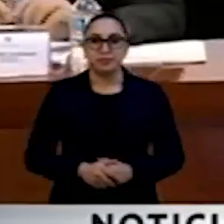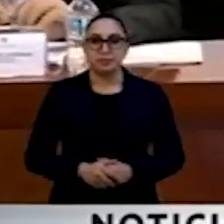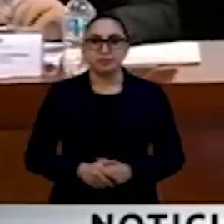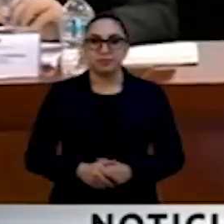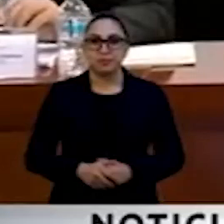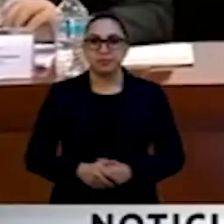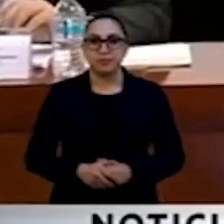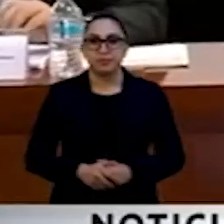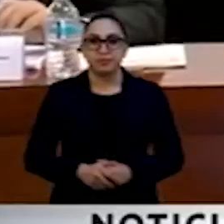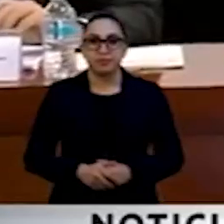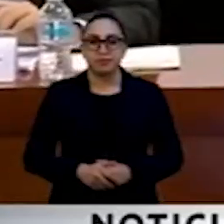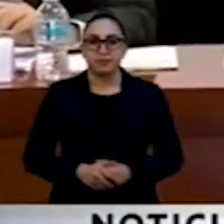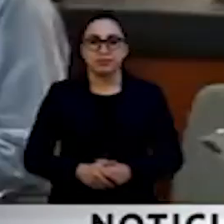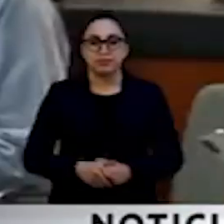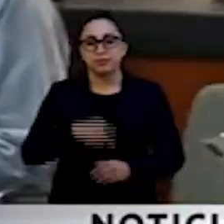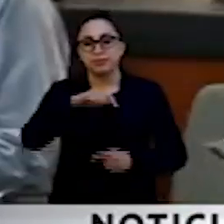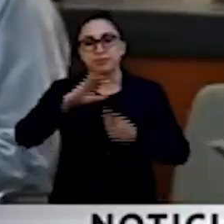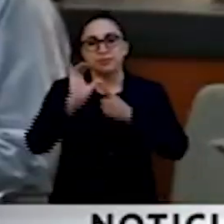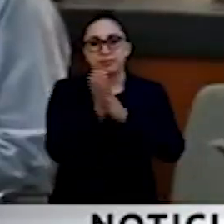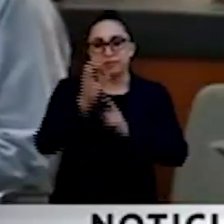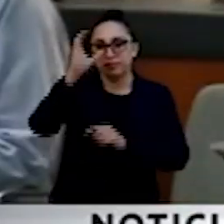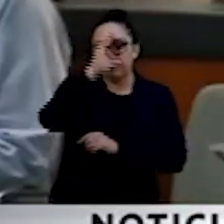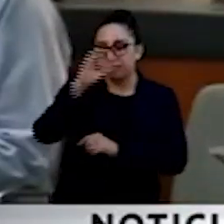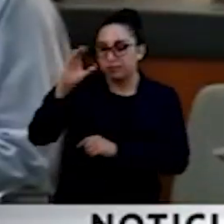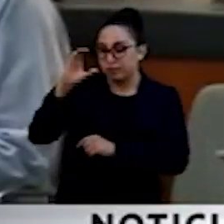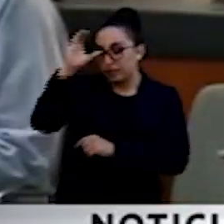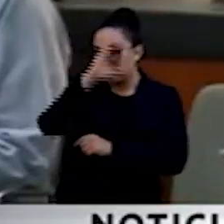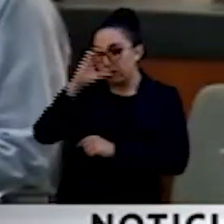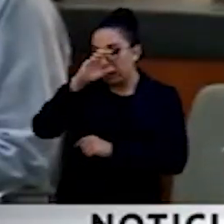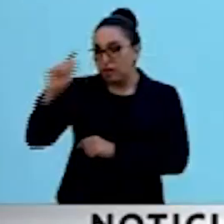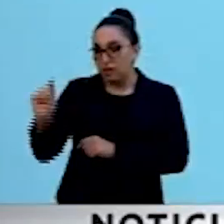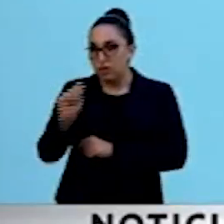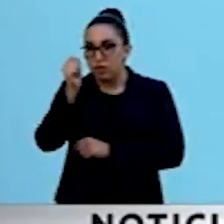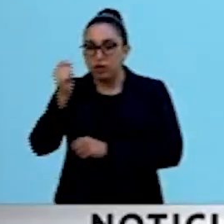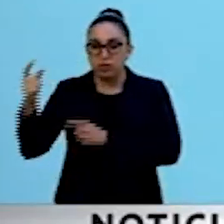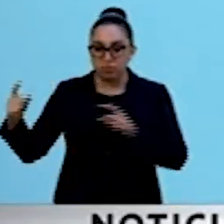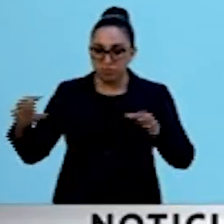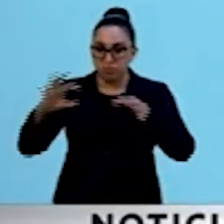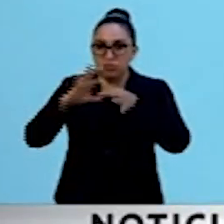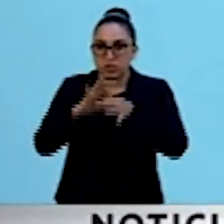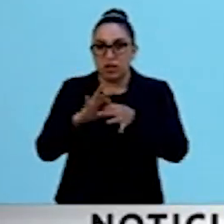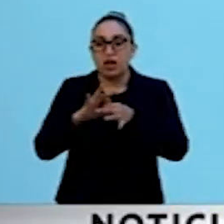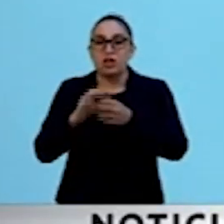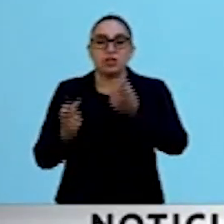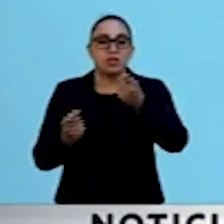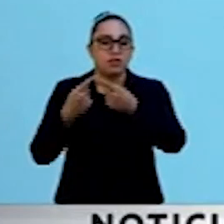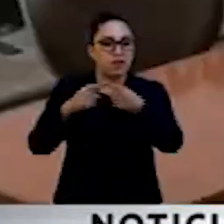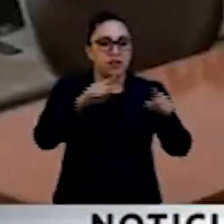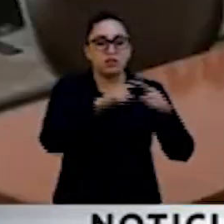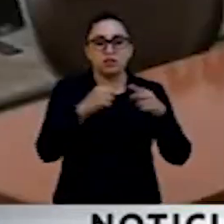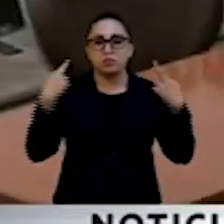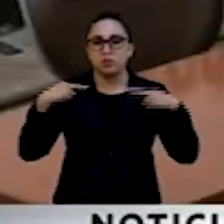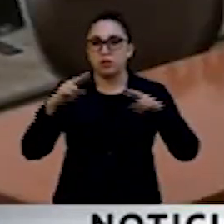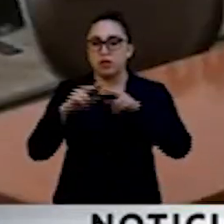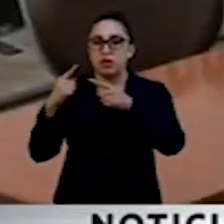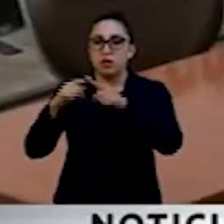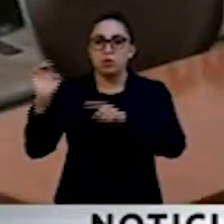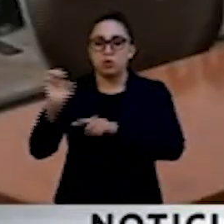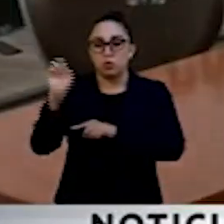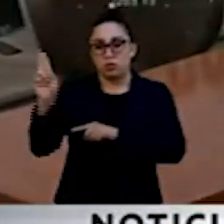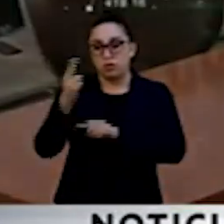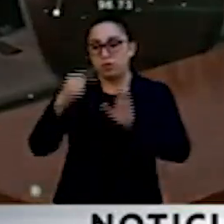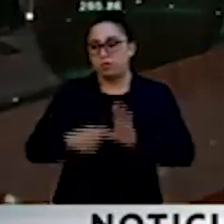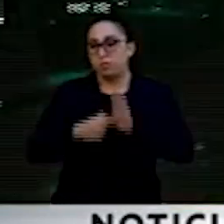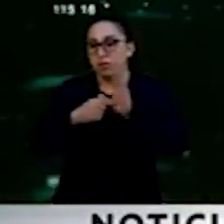Con apoyo de la Comisión de Ciencia y Tecnología, especialistas y académicos de distintas universidades presentaron 10 puntos en los